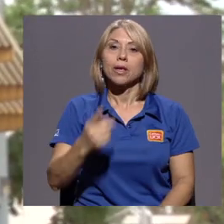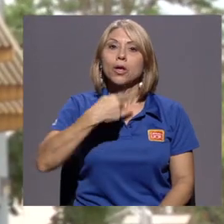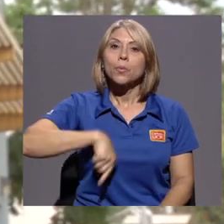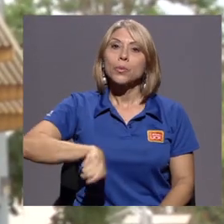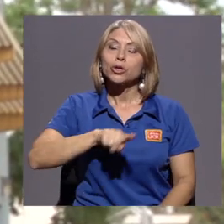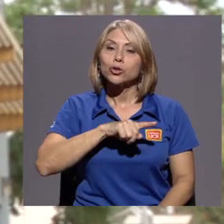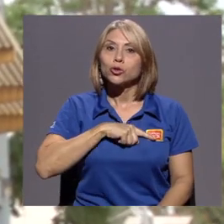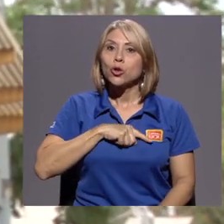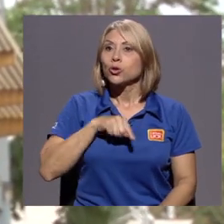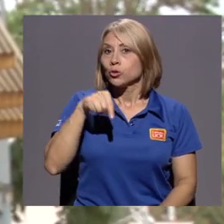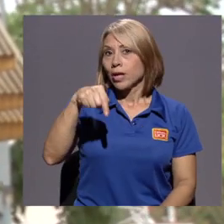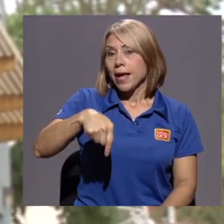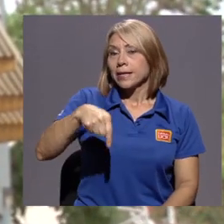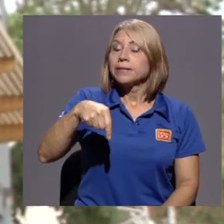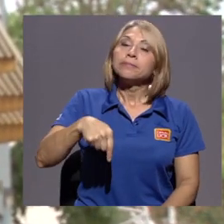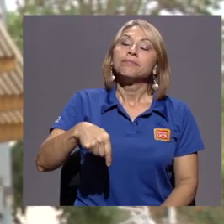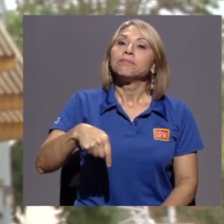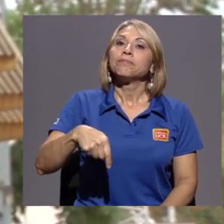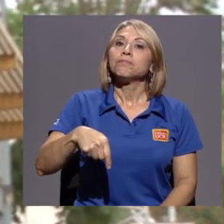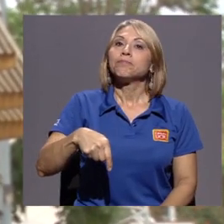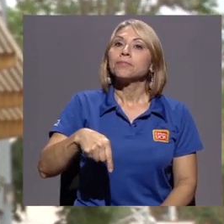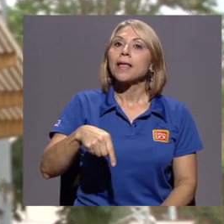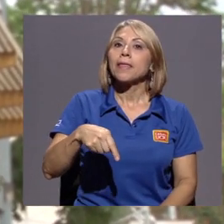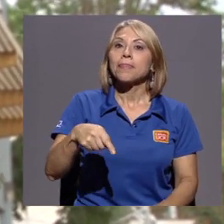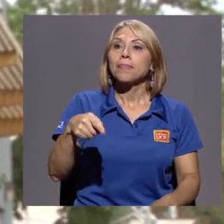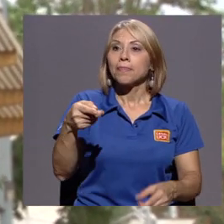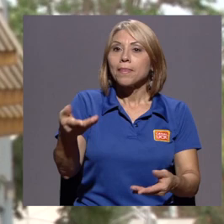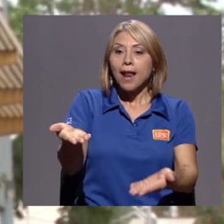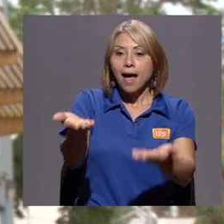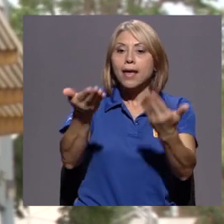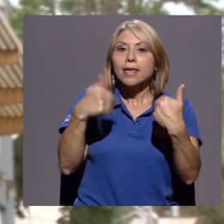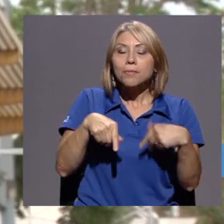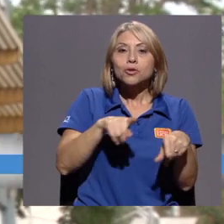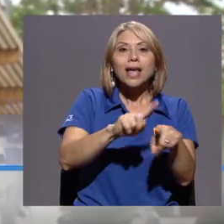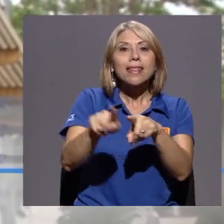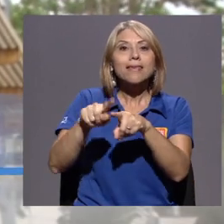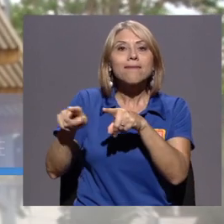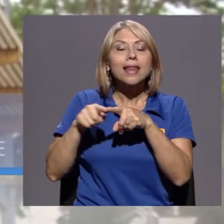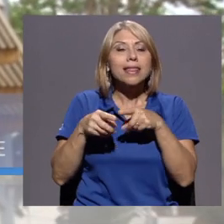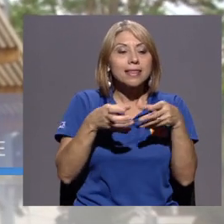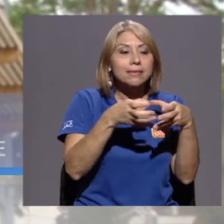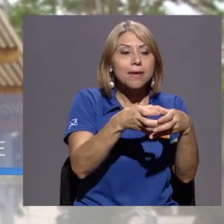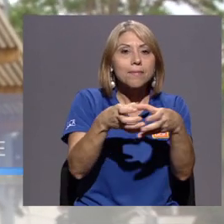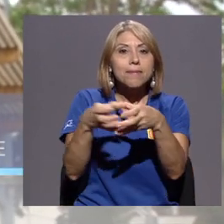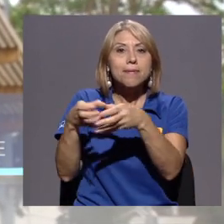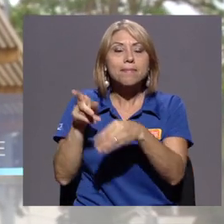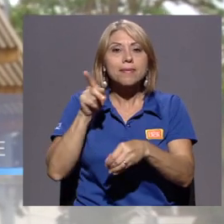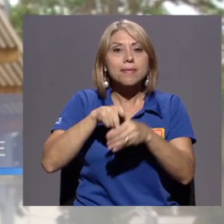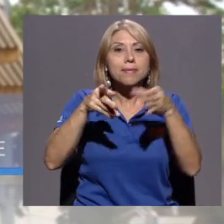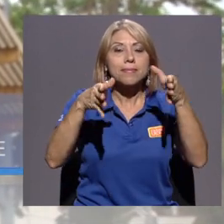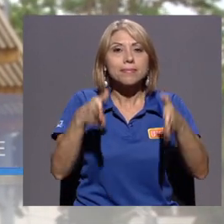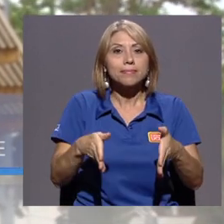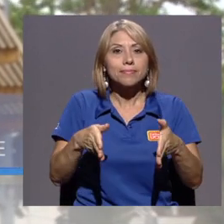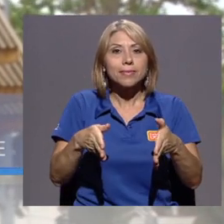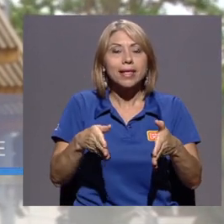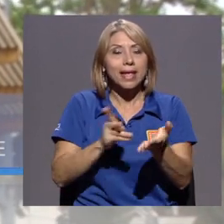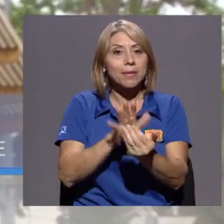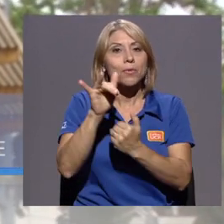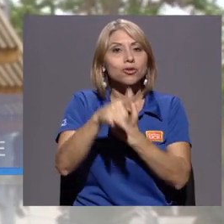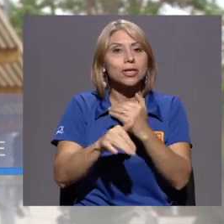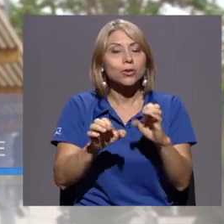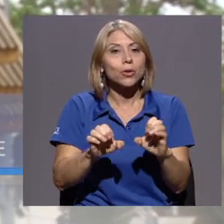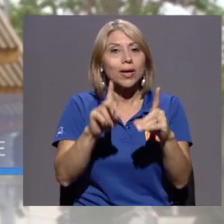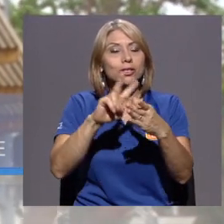traer a los diferentes actores que intervienen en la implementación del proyecto de educación dual